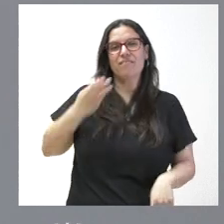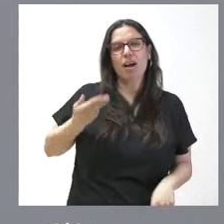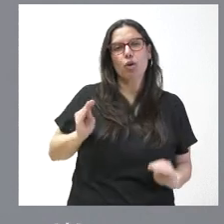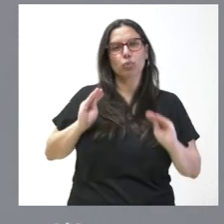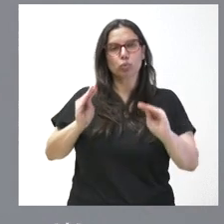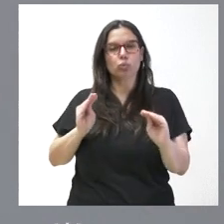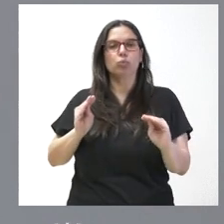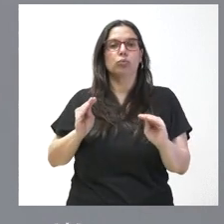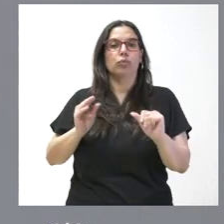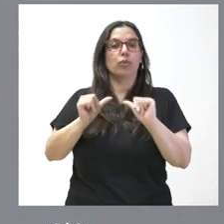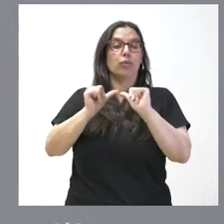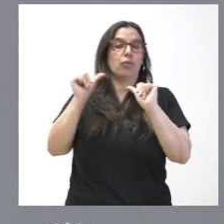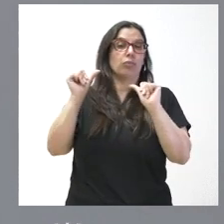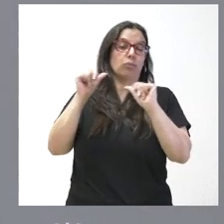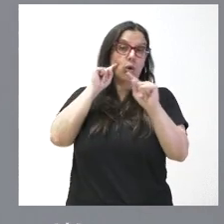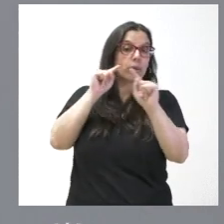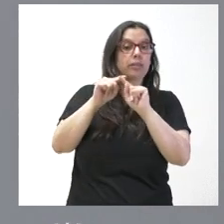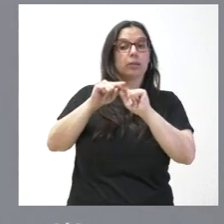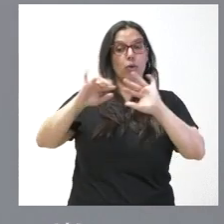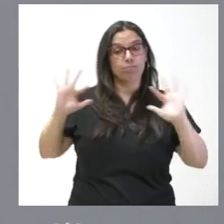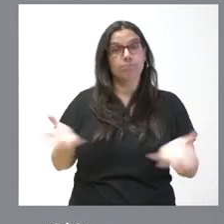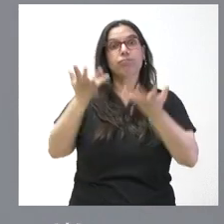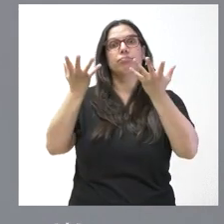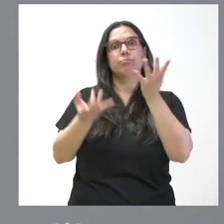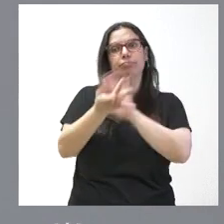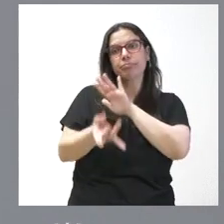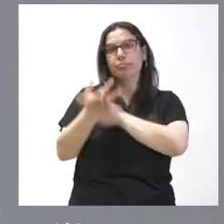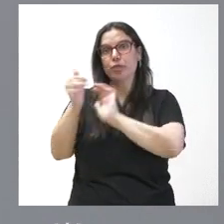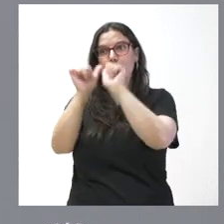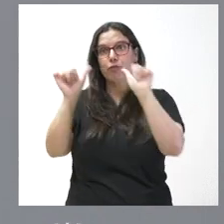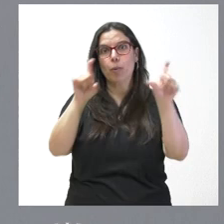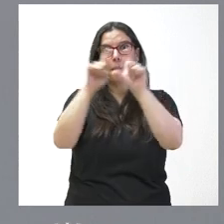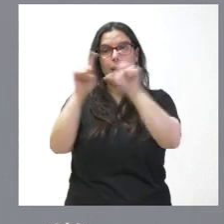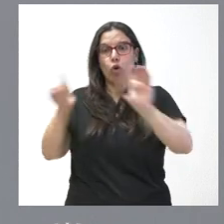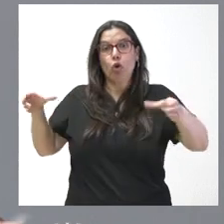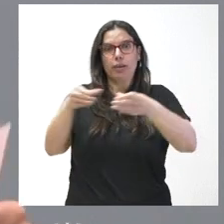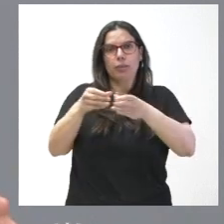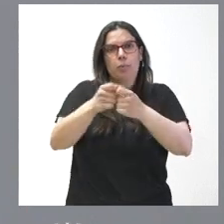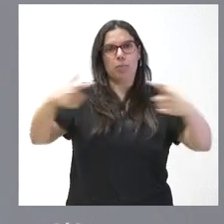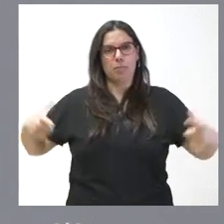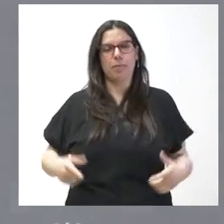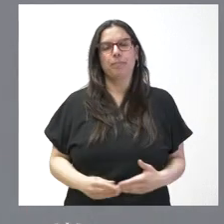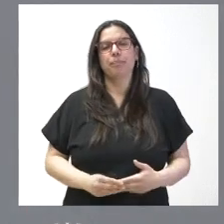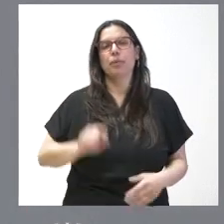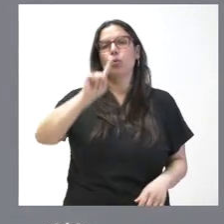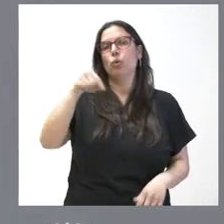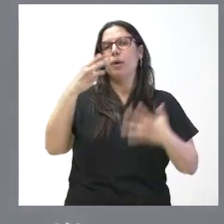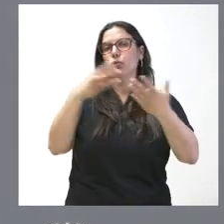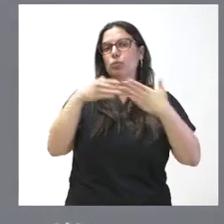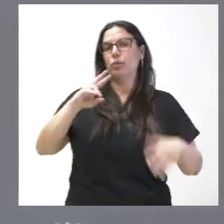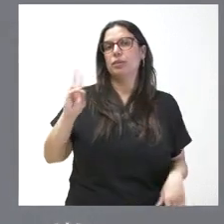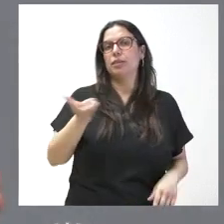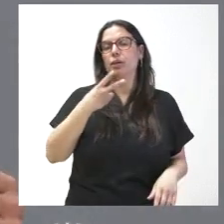que se impulse esta fórmula de emprendimiento colectivo. 1,8 millones de euros